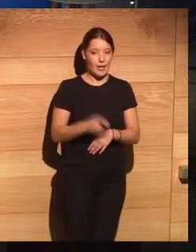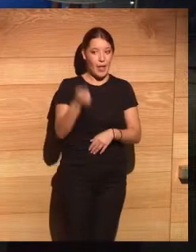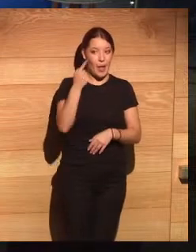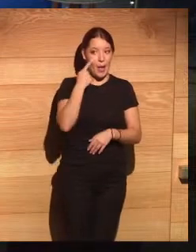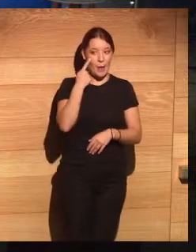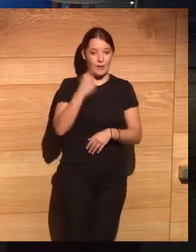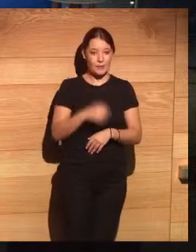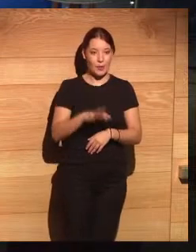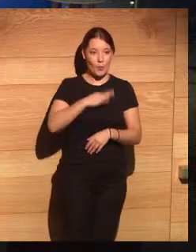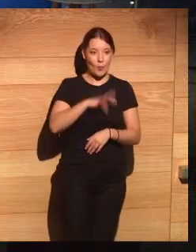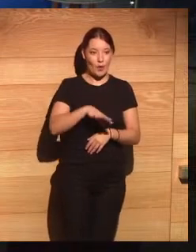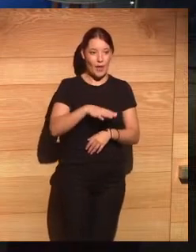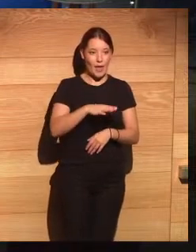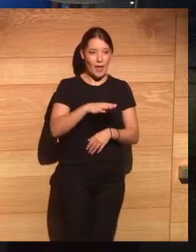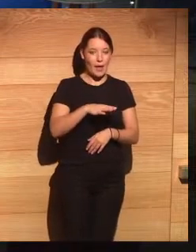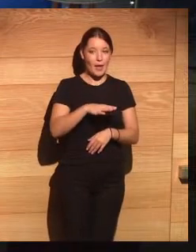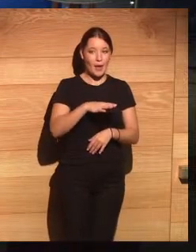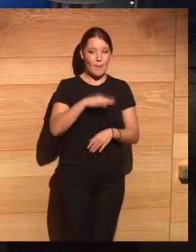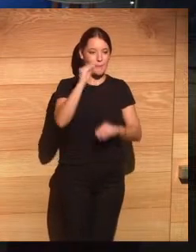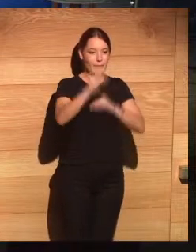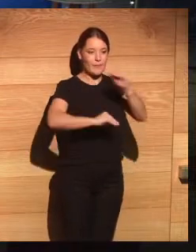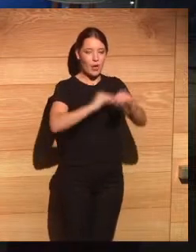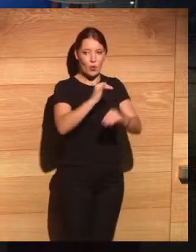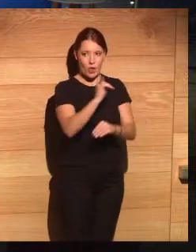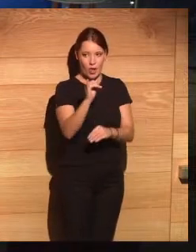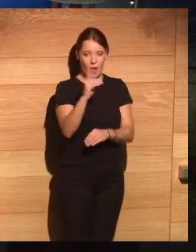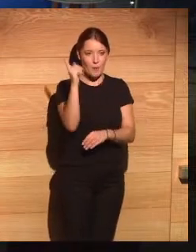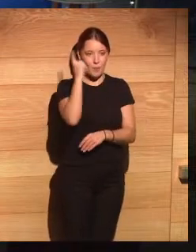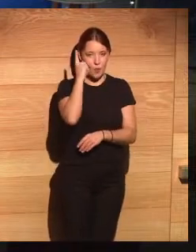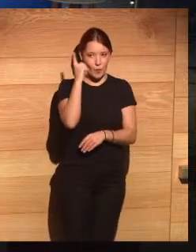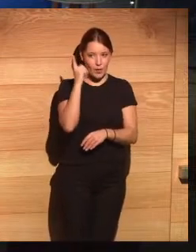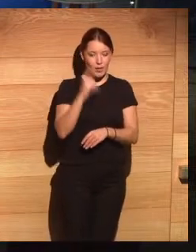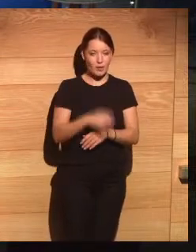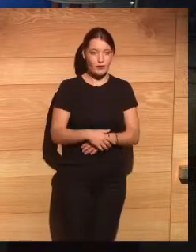creo que tengo algunas directamente por el por el móvil